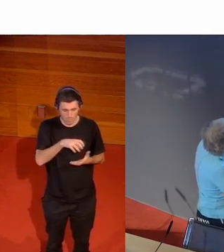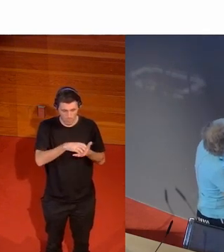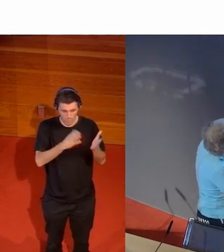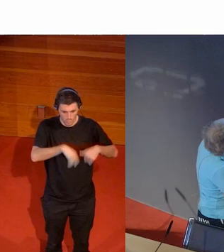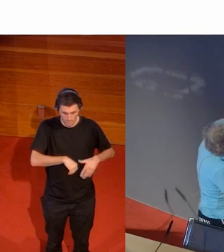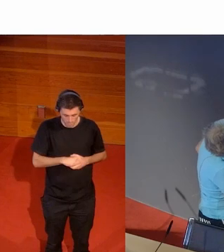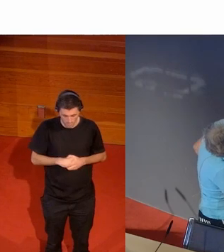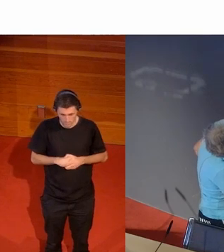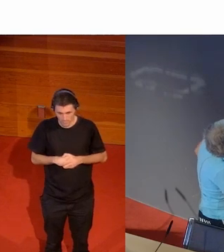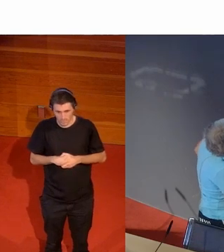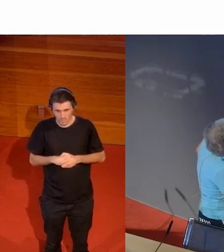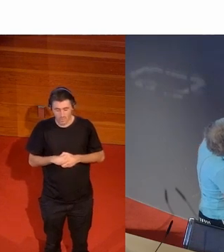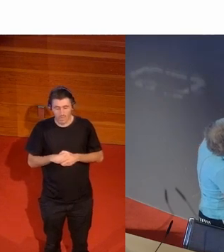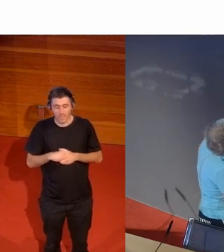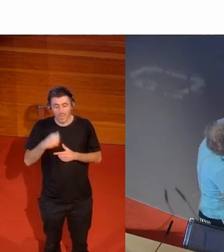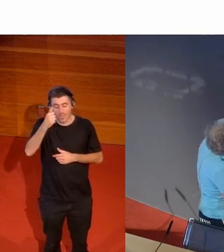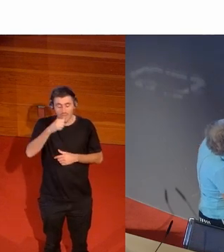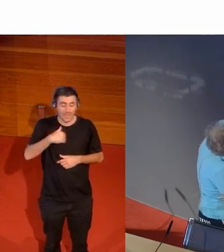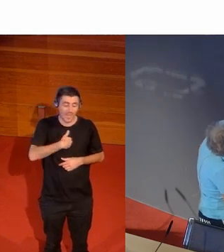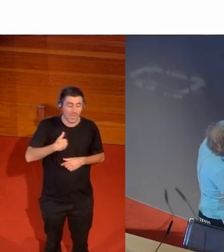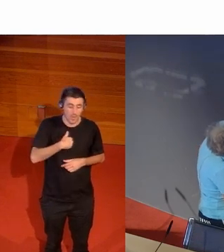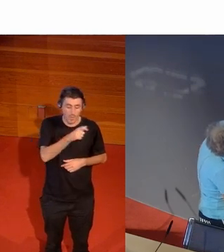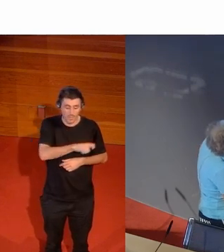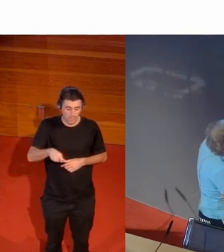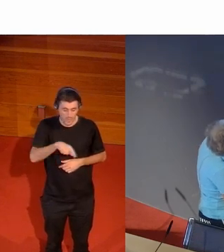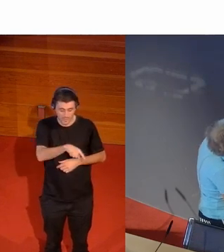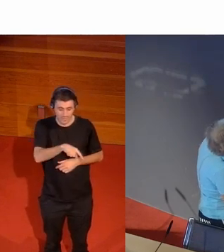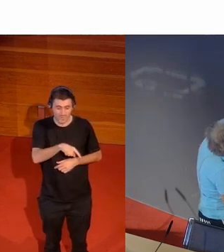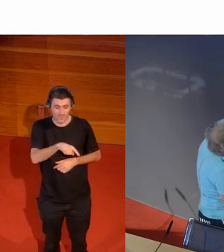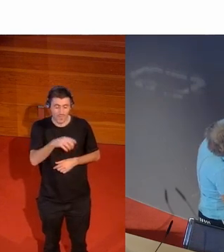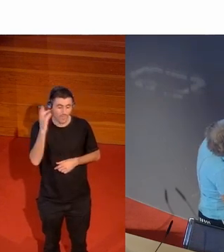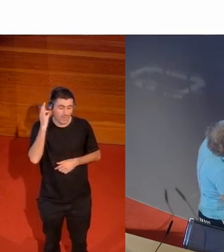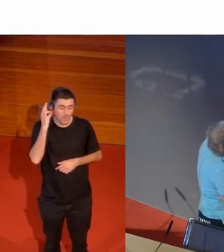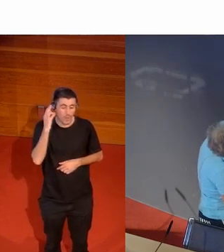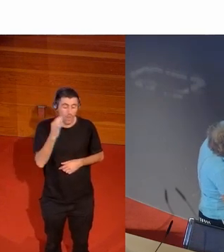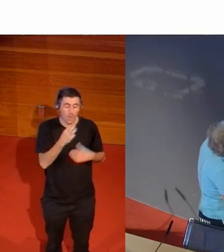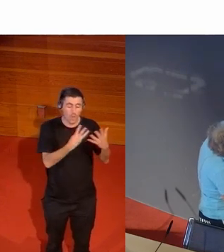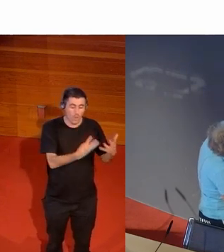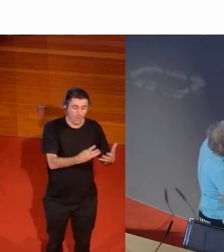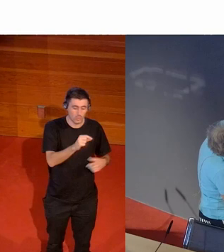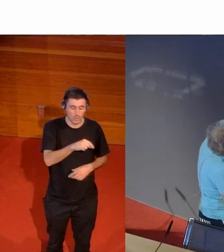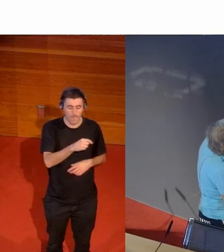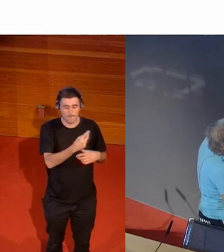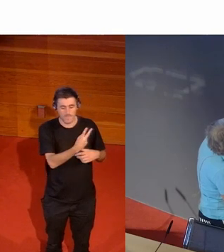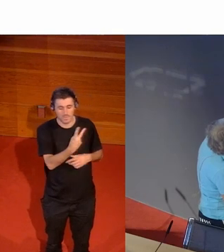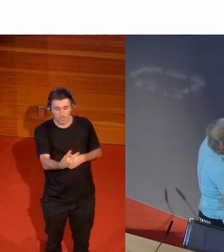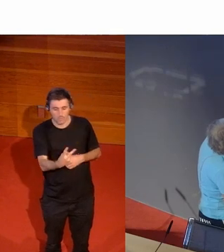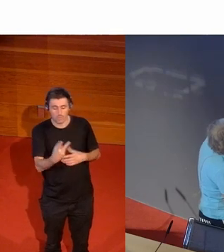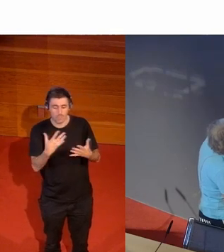género de personas que aparecen en la información femenino el 822 el mixto el 962